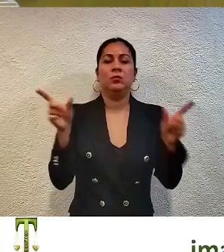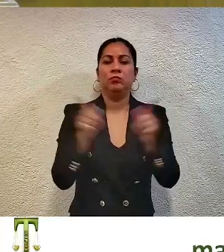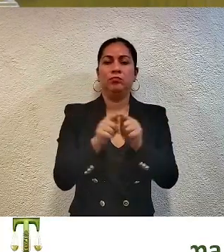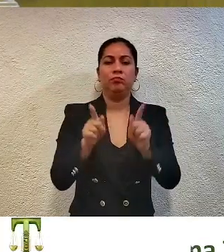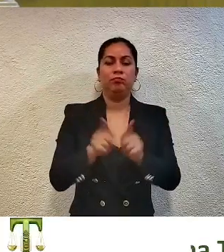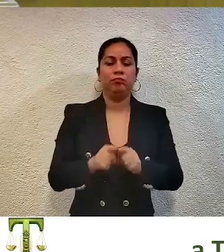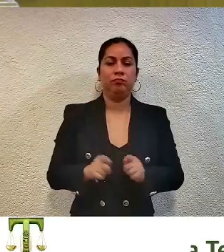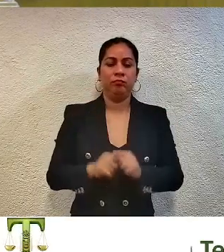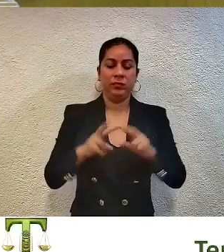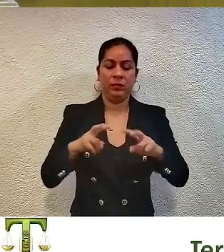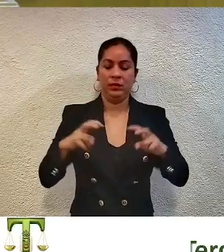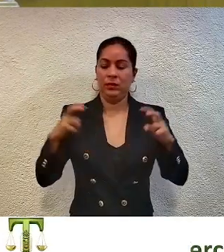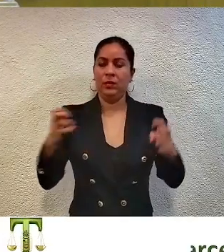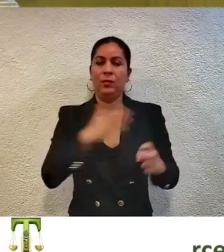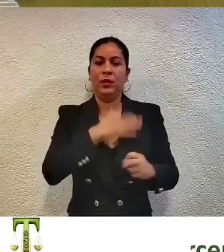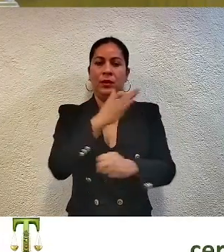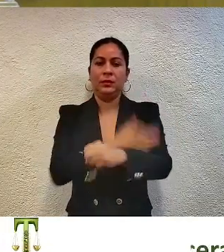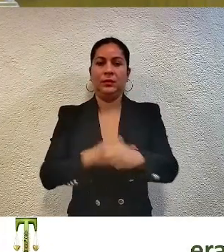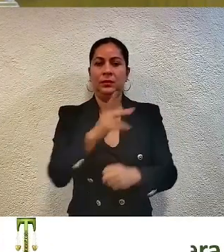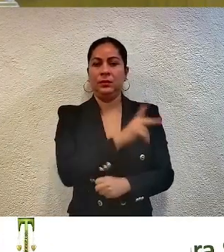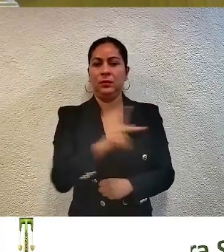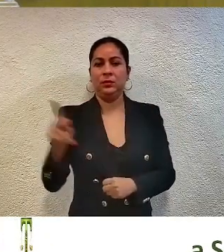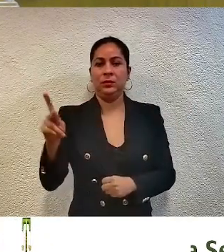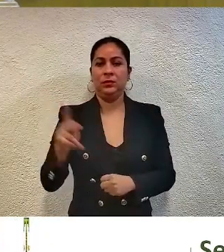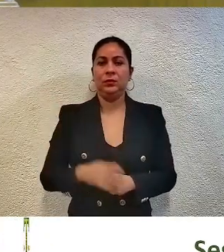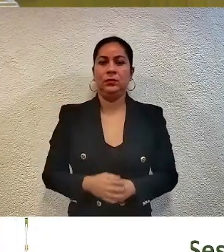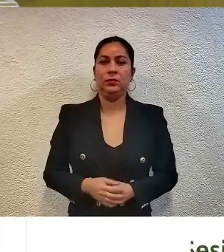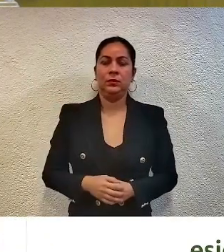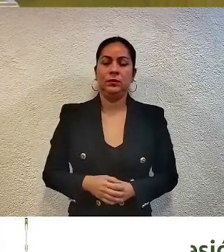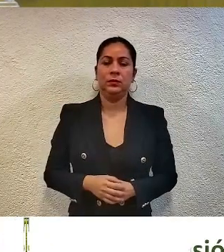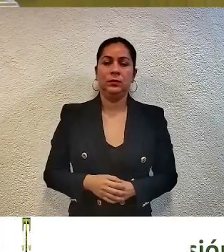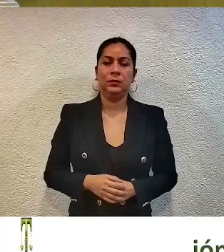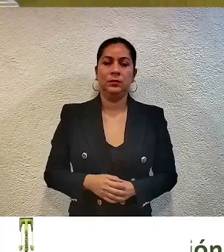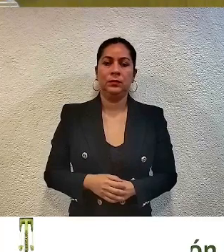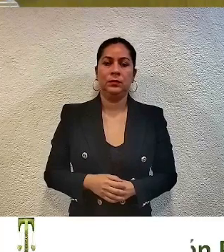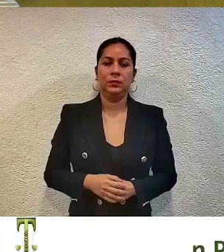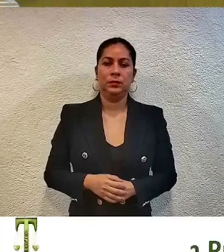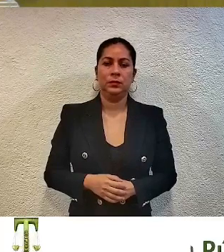concluida la sesión. Buenas tardes a todas y a todos. Buenas tardes.